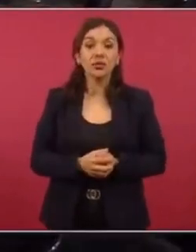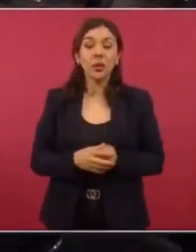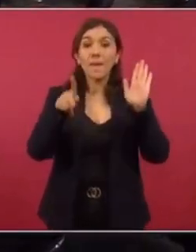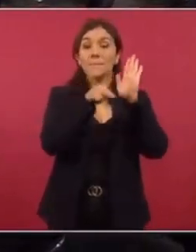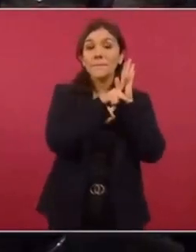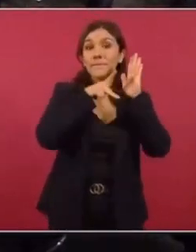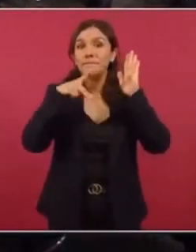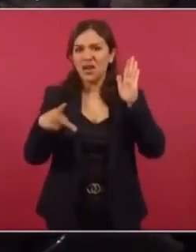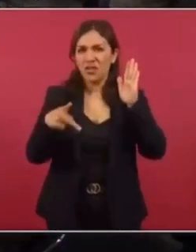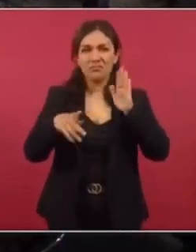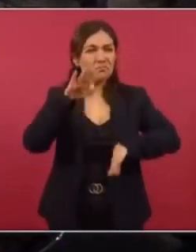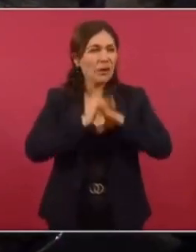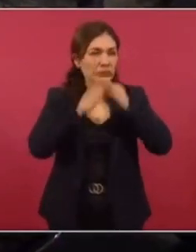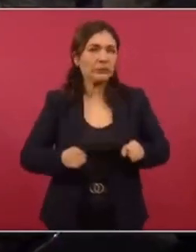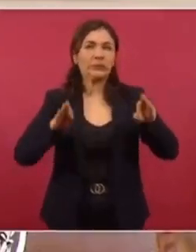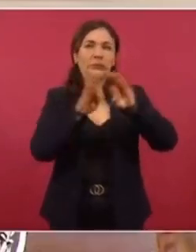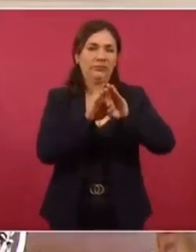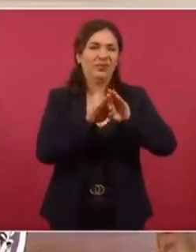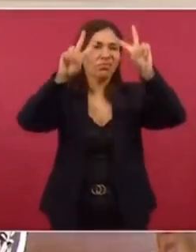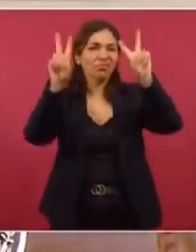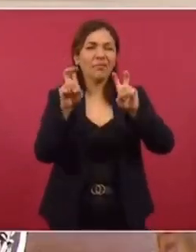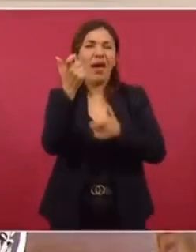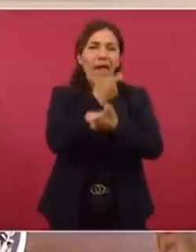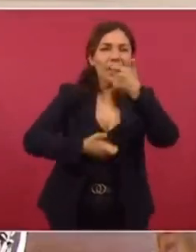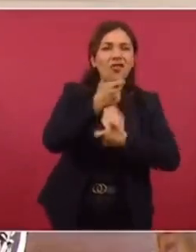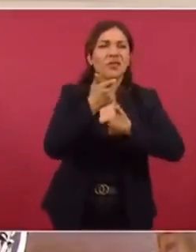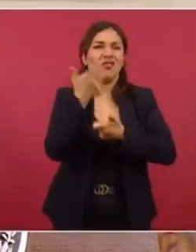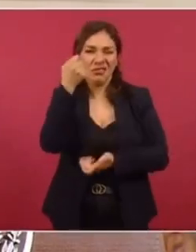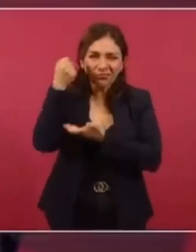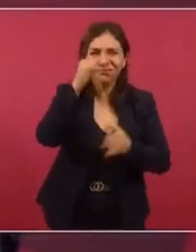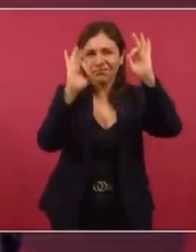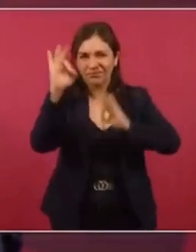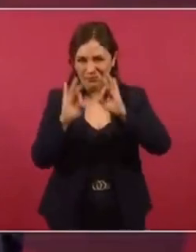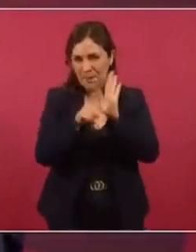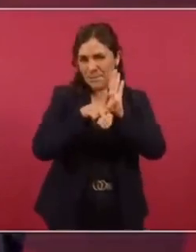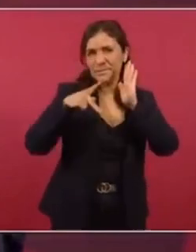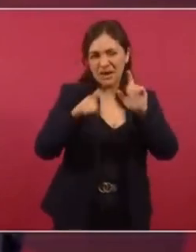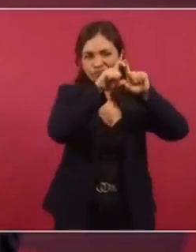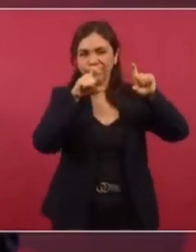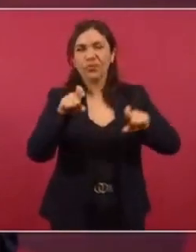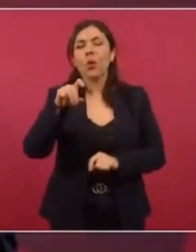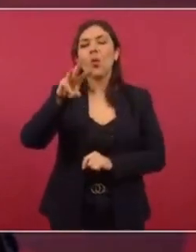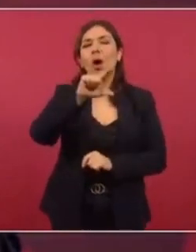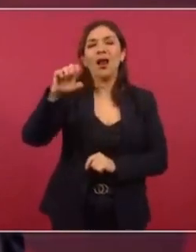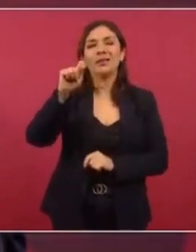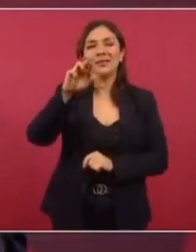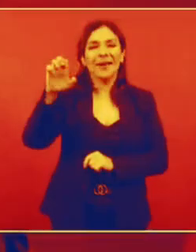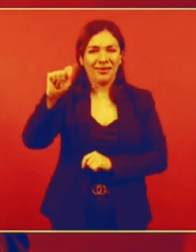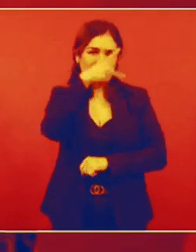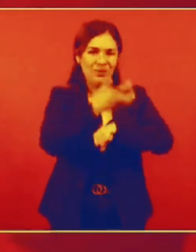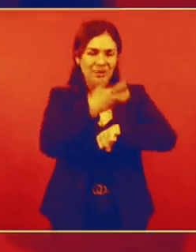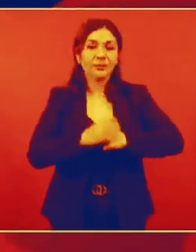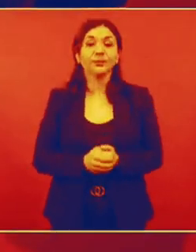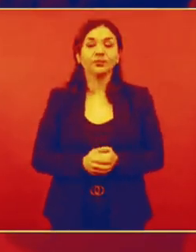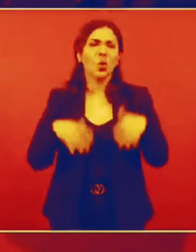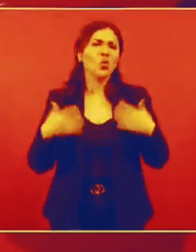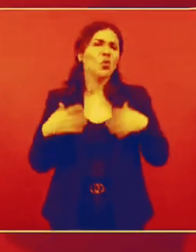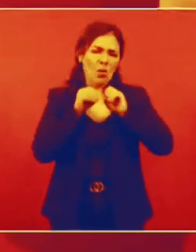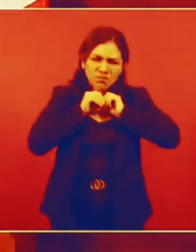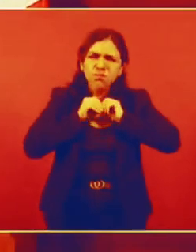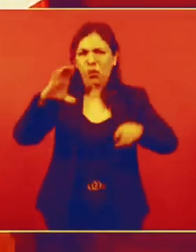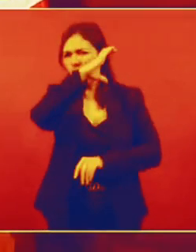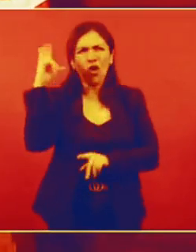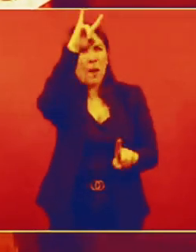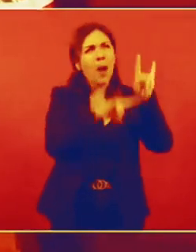el periódico posiblemente más influyente en términos económicos y financieros en el mundo, iguales tres yunas, ocho columnas y